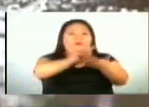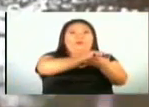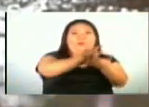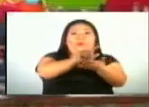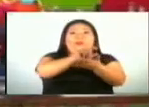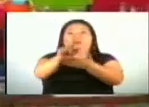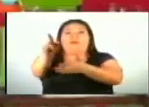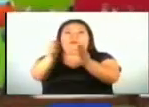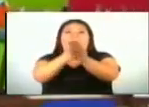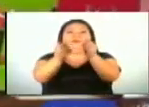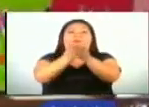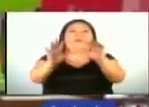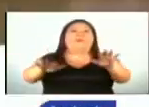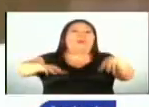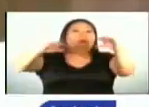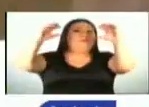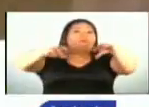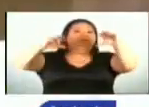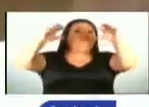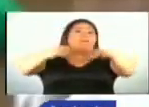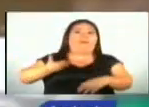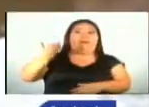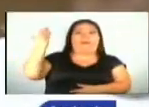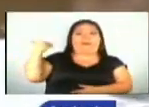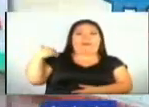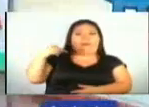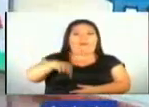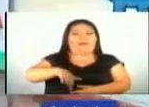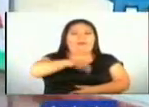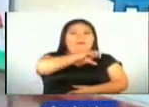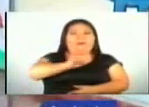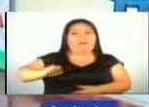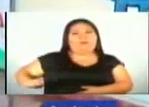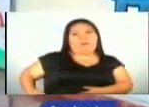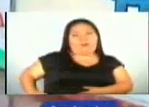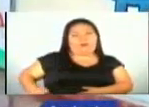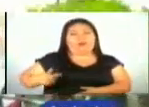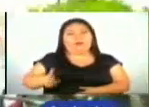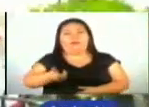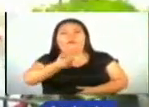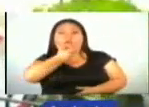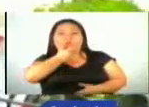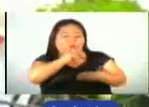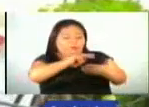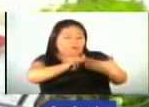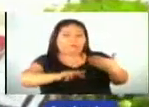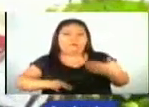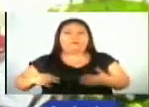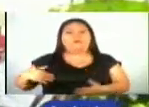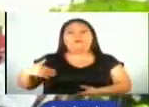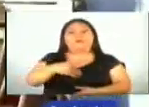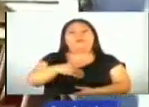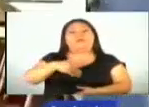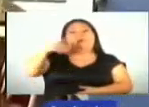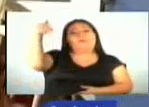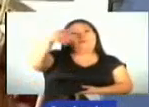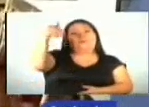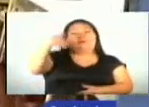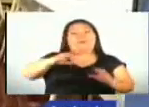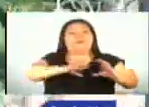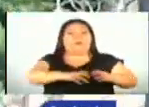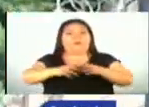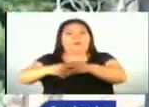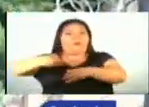dañadas tras las lluvias registradas en el territorio salvadoreño. Según los datos preliminares del Ministerio de Educación, gremiales de